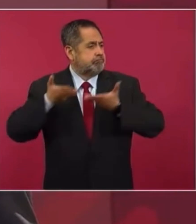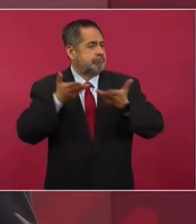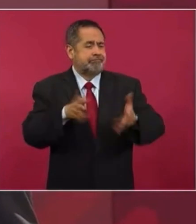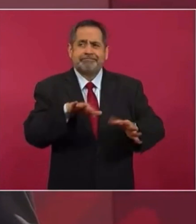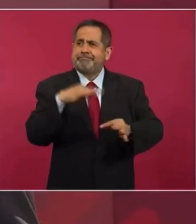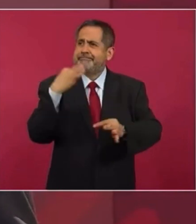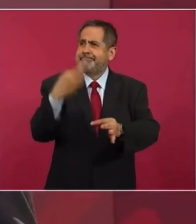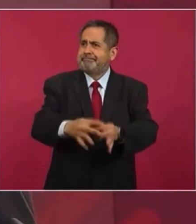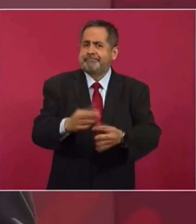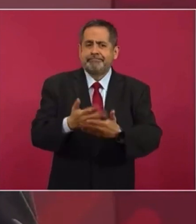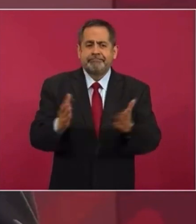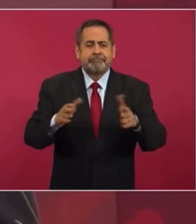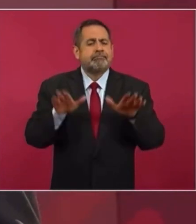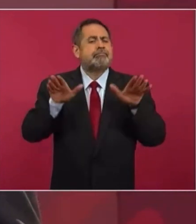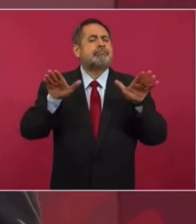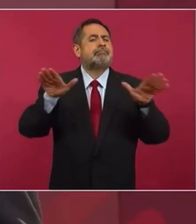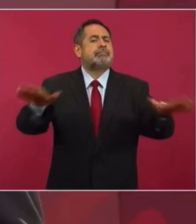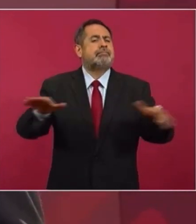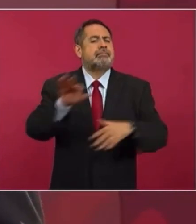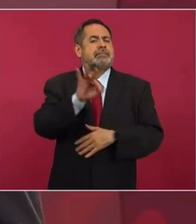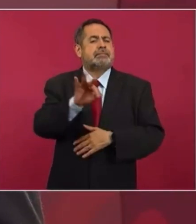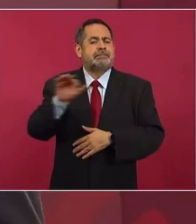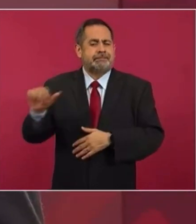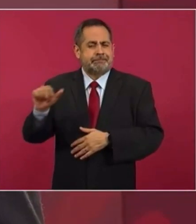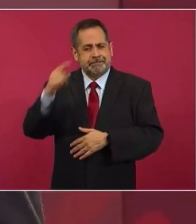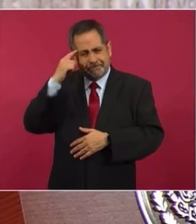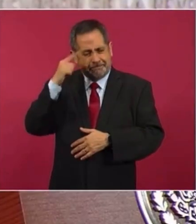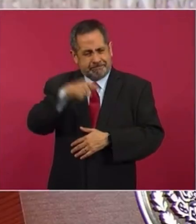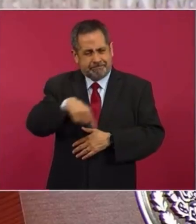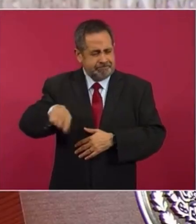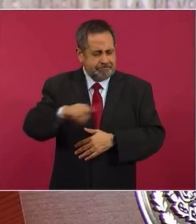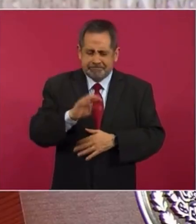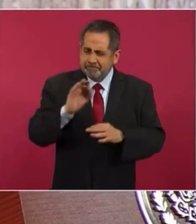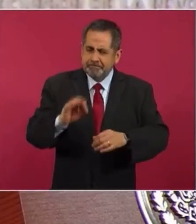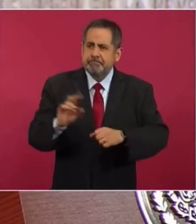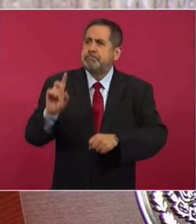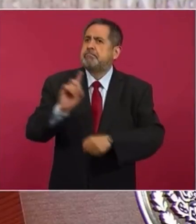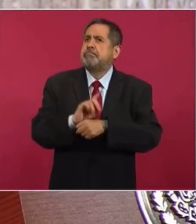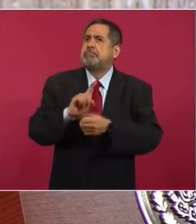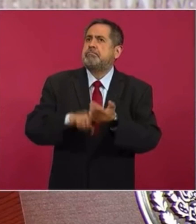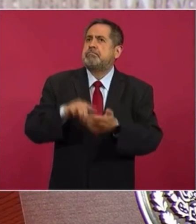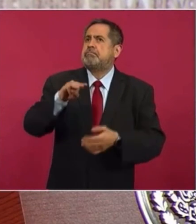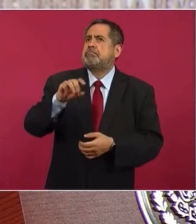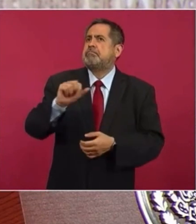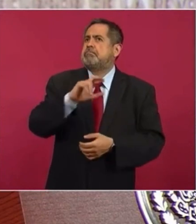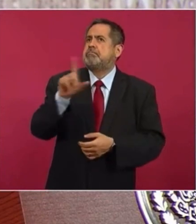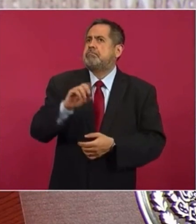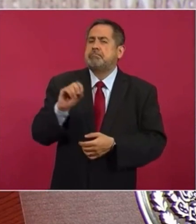el 21 de marzo, pero